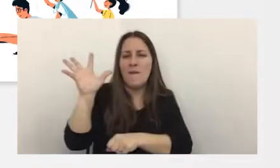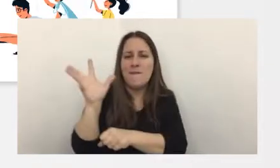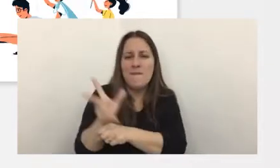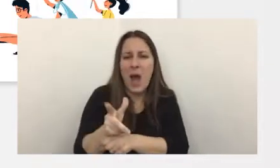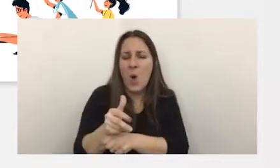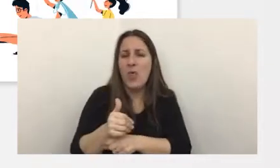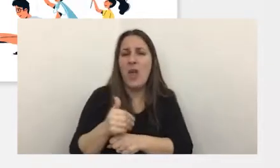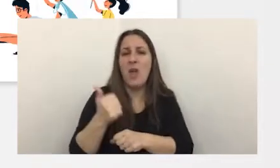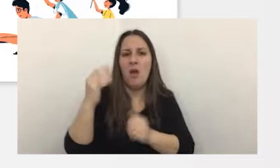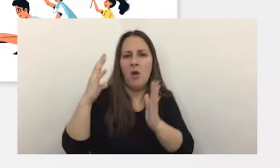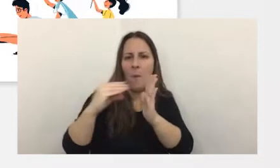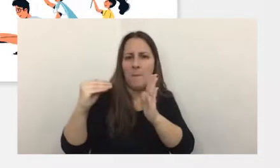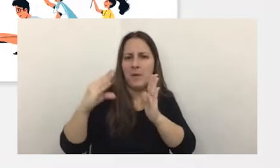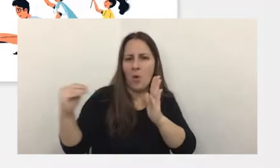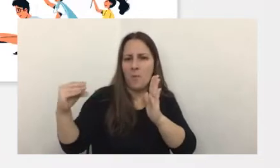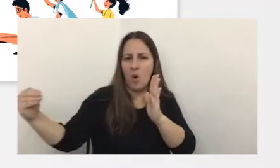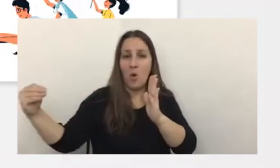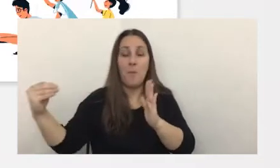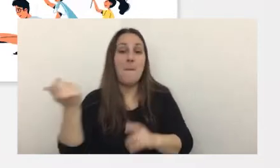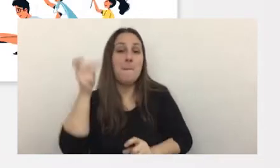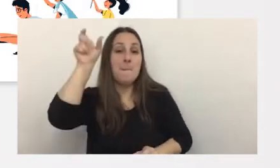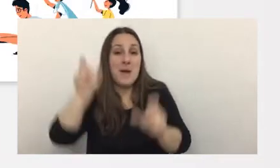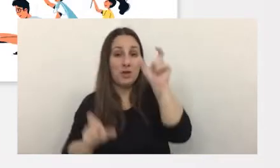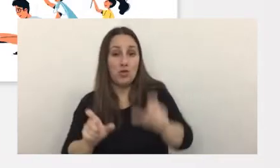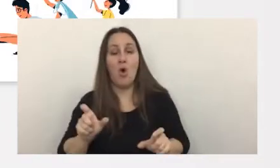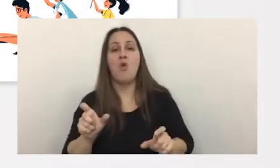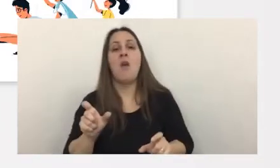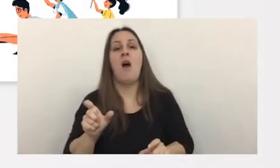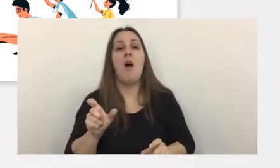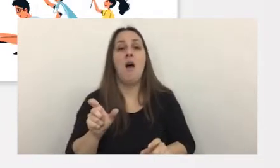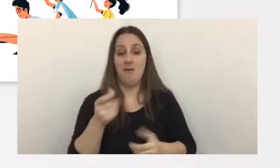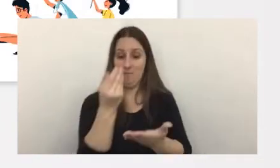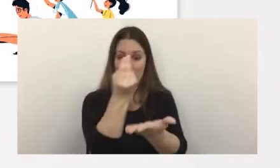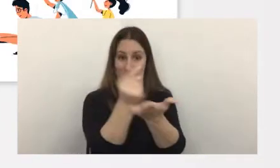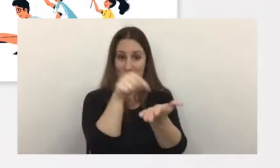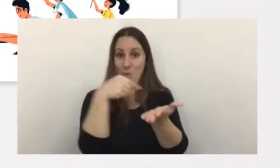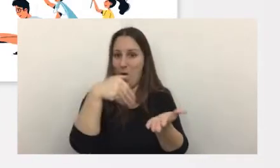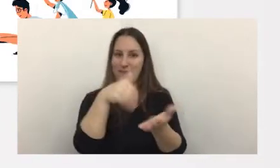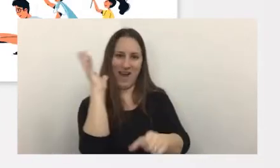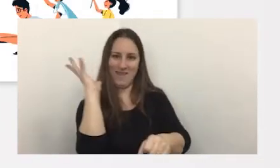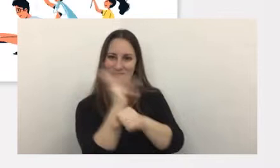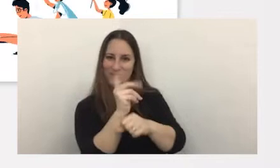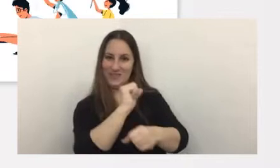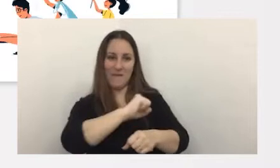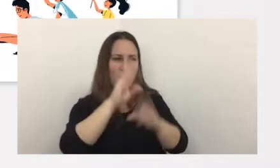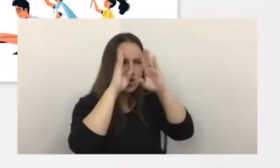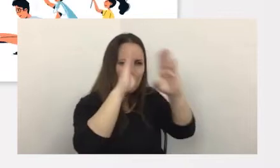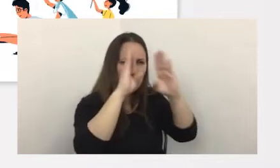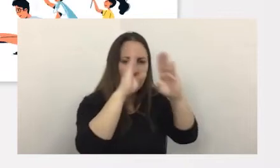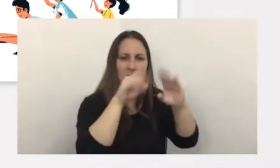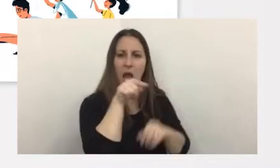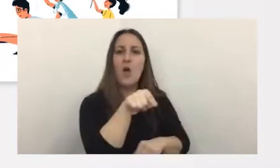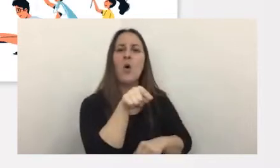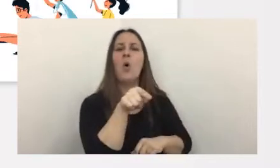replicadas y cuando el individuo el candidato a víctima está enfocado y concentrado logra